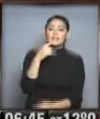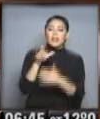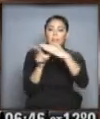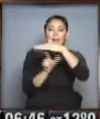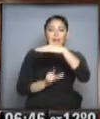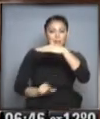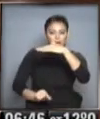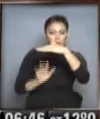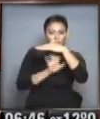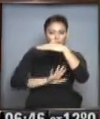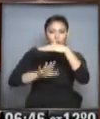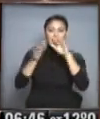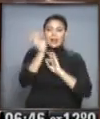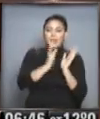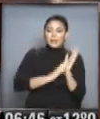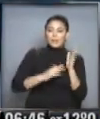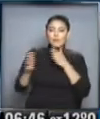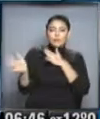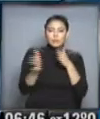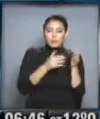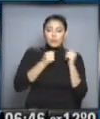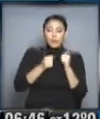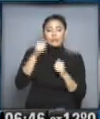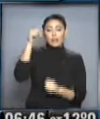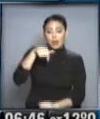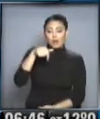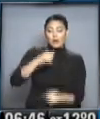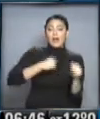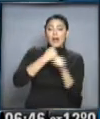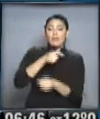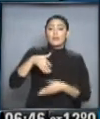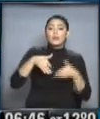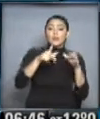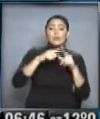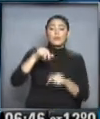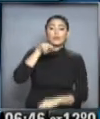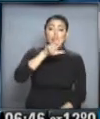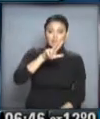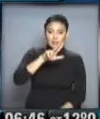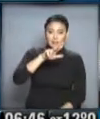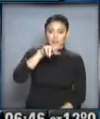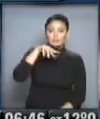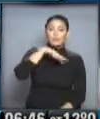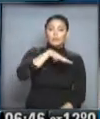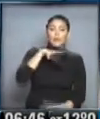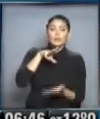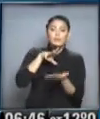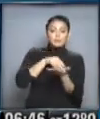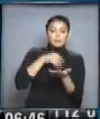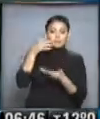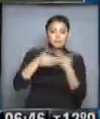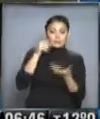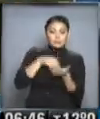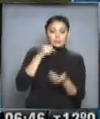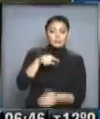con puertes, vientos, nieve. Y precisamente nos vamos a trasladar a la ruta 3 entre Río Grande y Ushuaia, cerca del